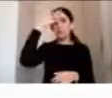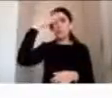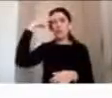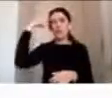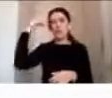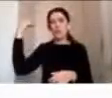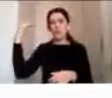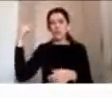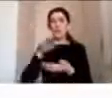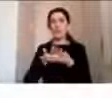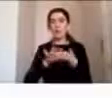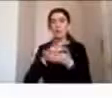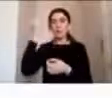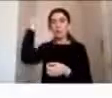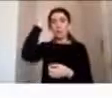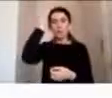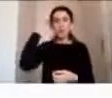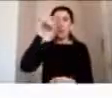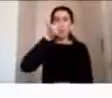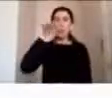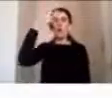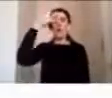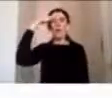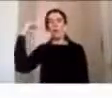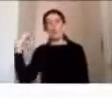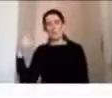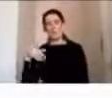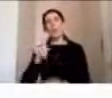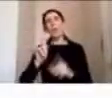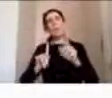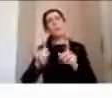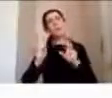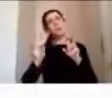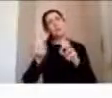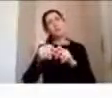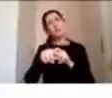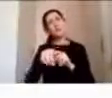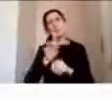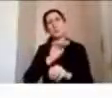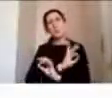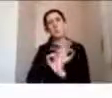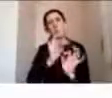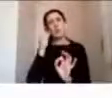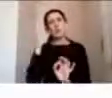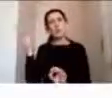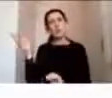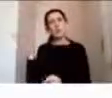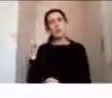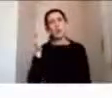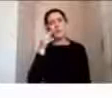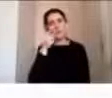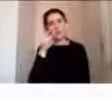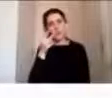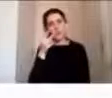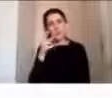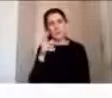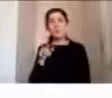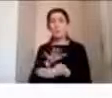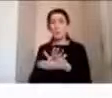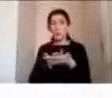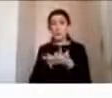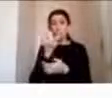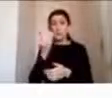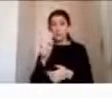¿ya? la amnesia postraumática es un estado en que la persona posterior a un TEC cuando ya recobra la